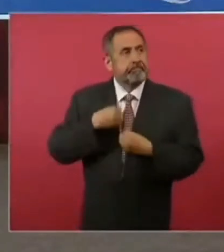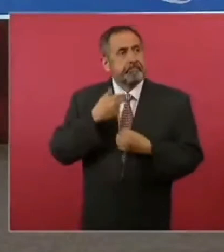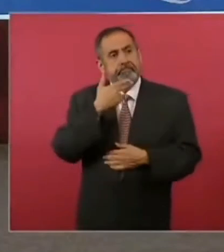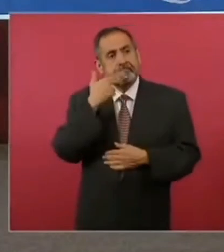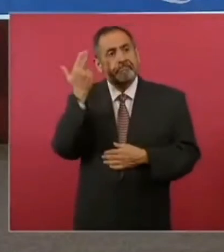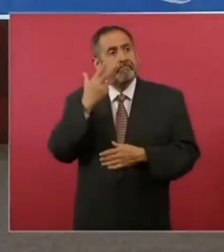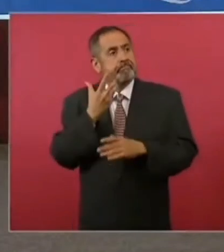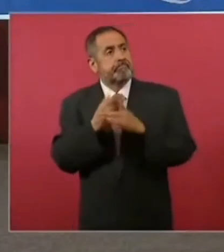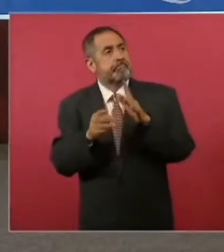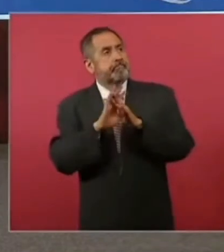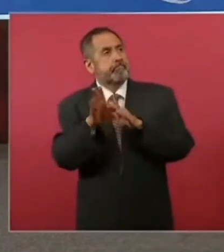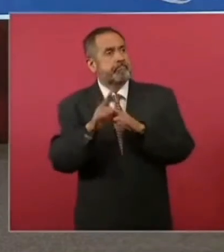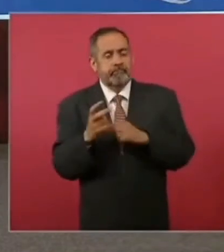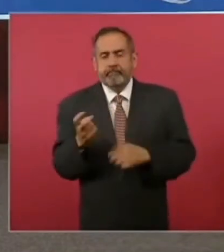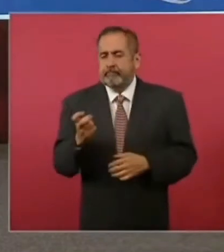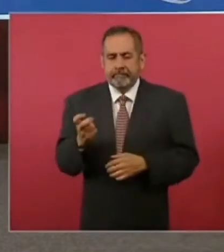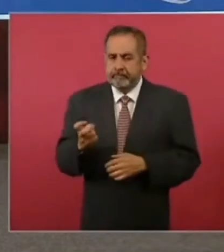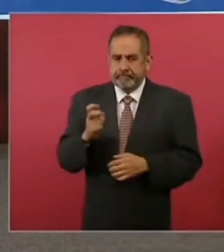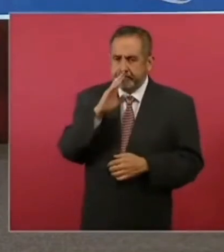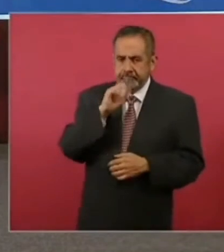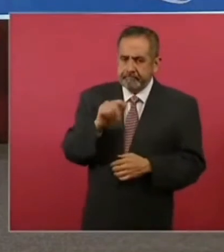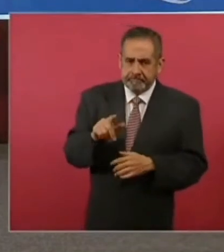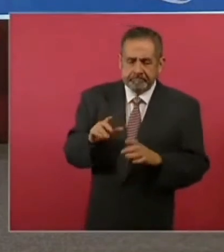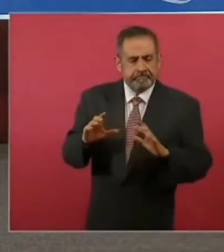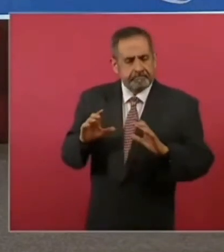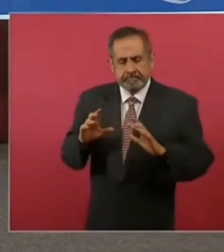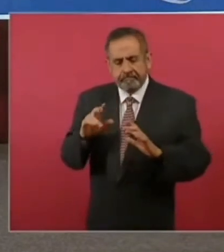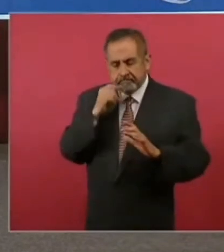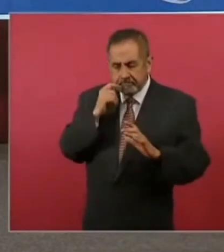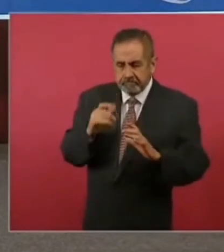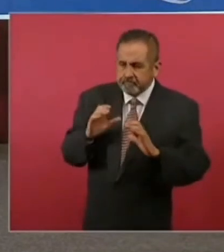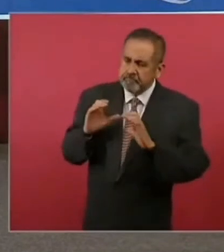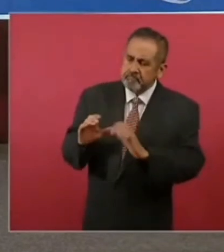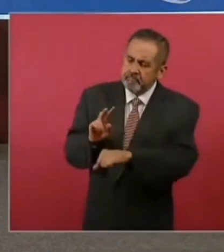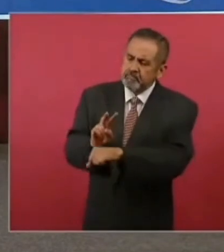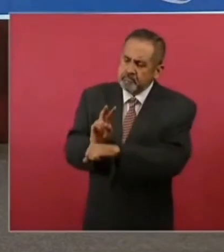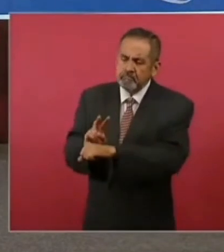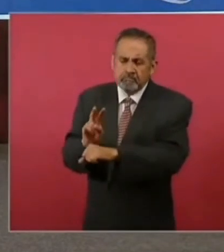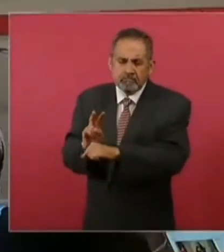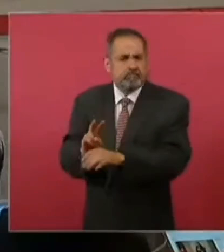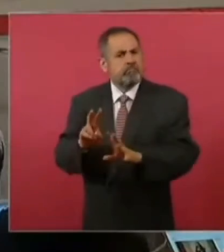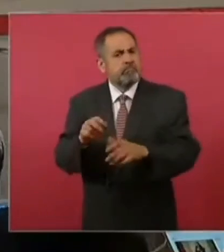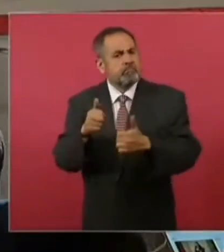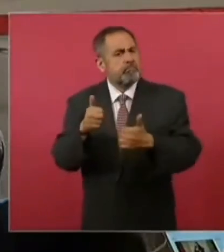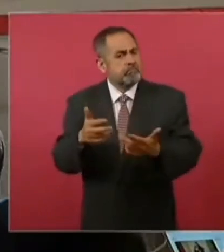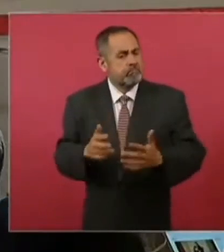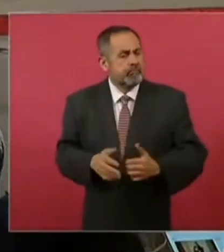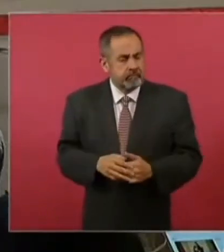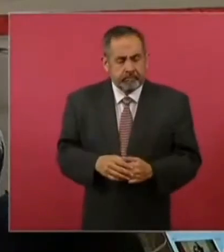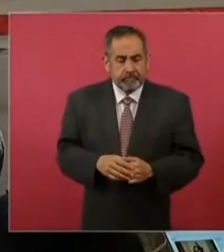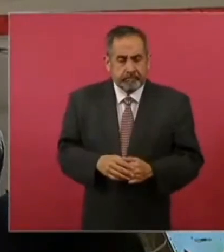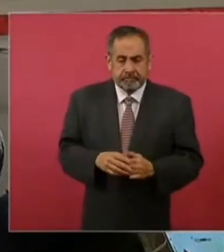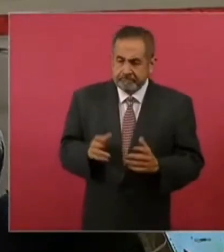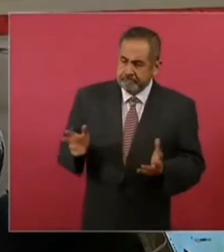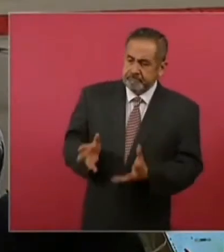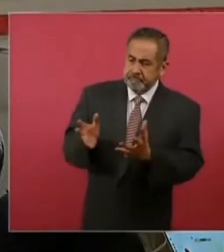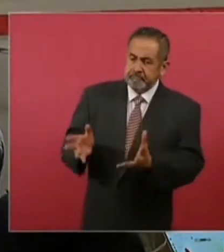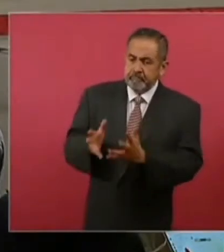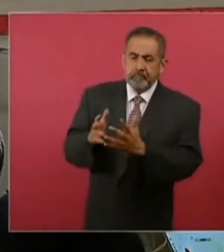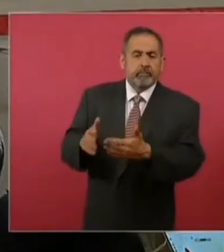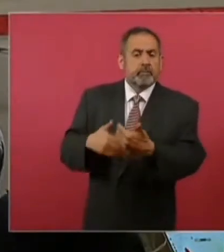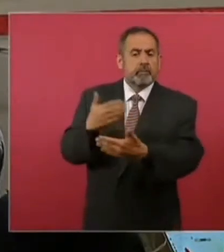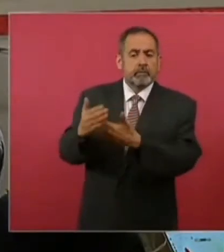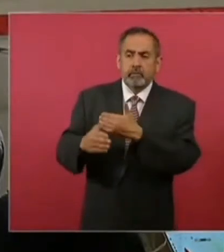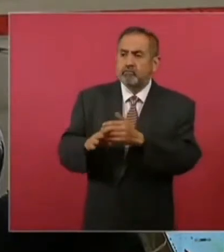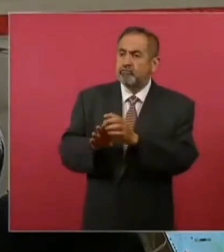para ir a otro lugar. Eso es lo que no queremos, especialmente niños, niñas y jóvenes. Promover el desarrollo es la mejor